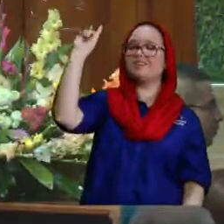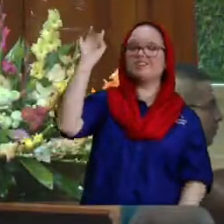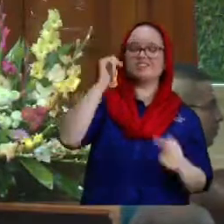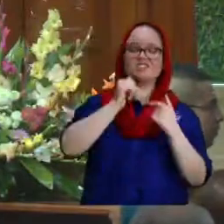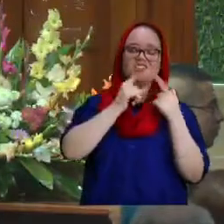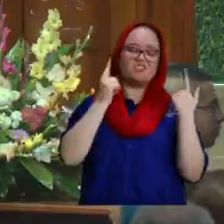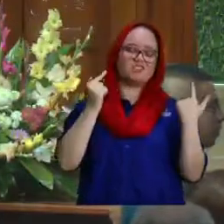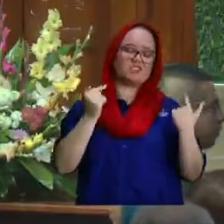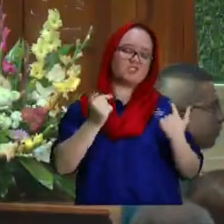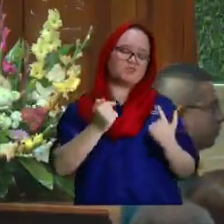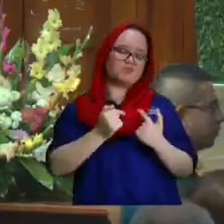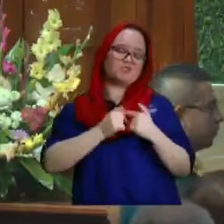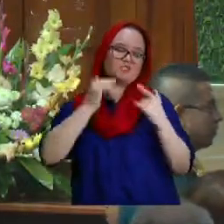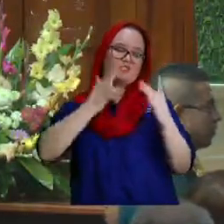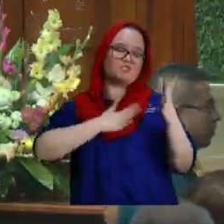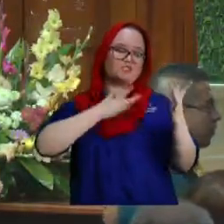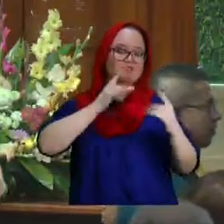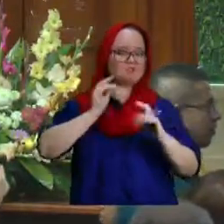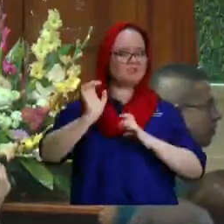Señor